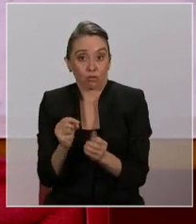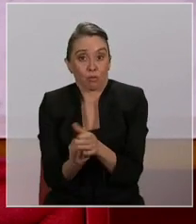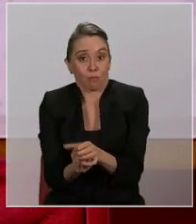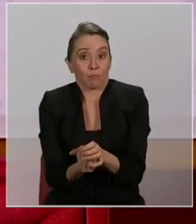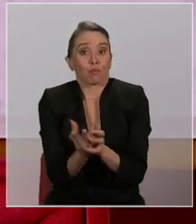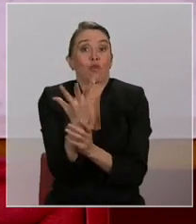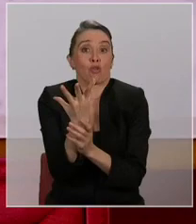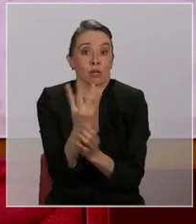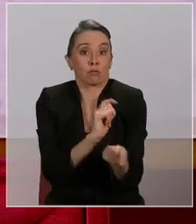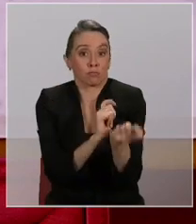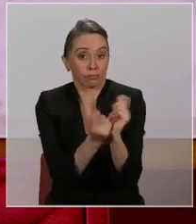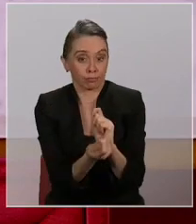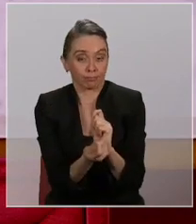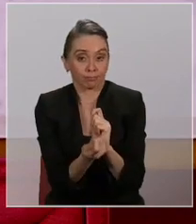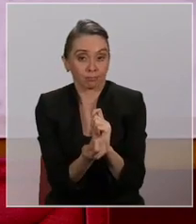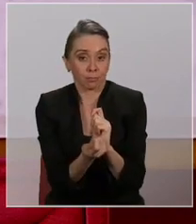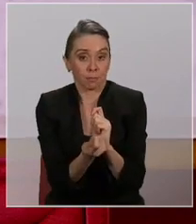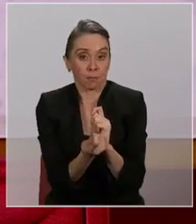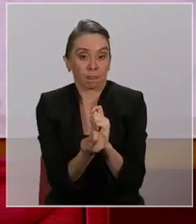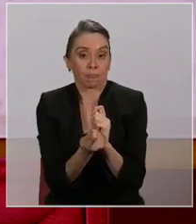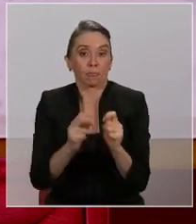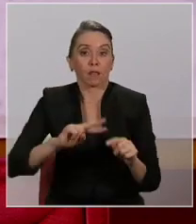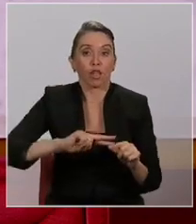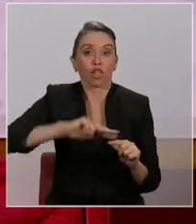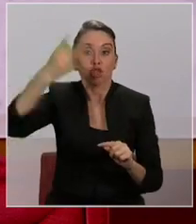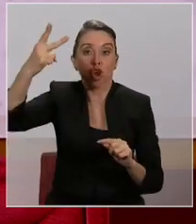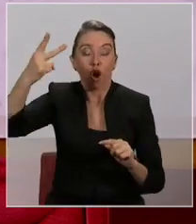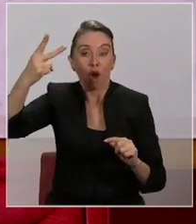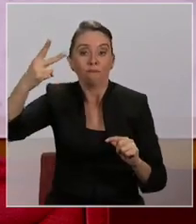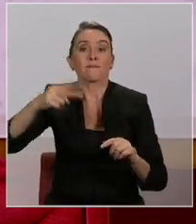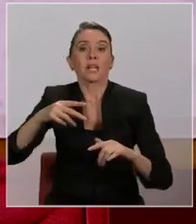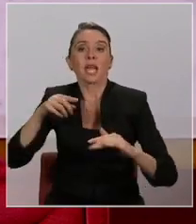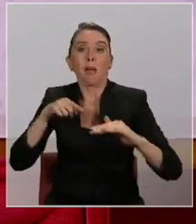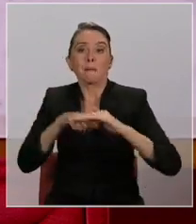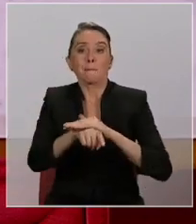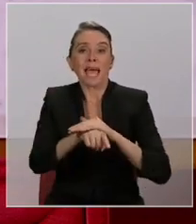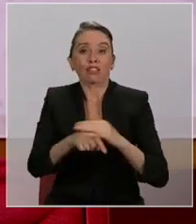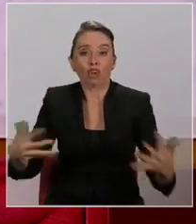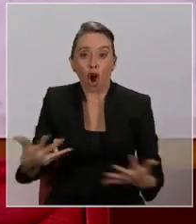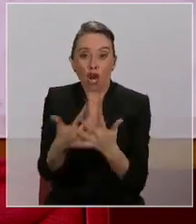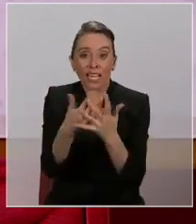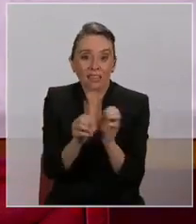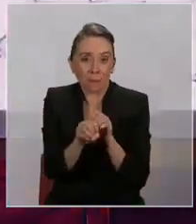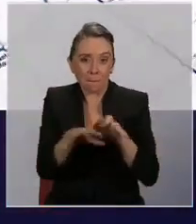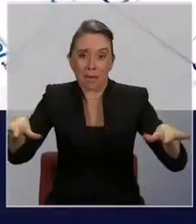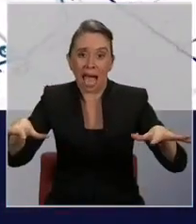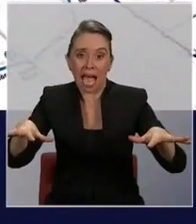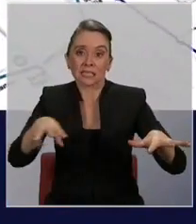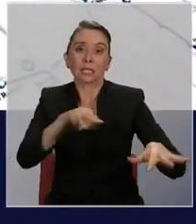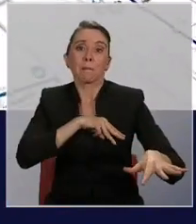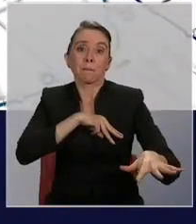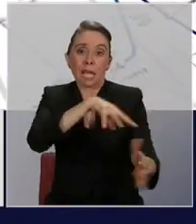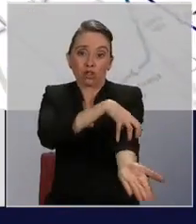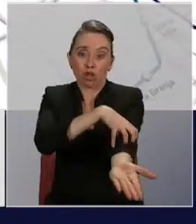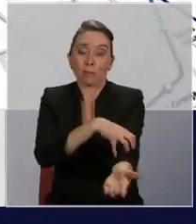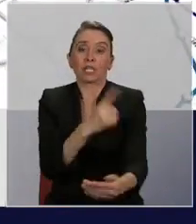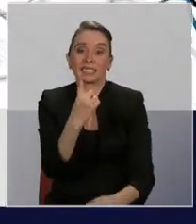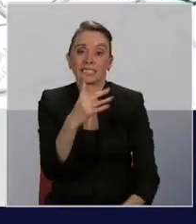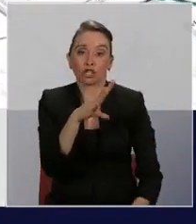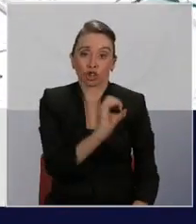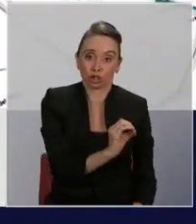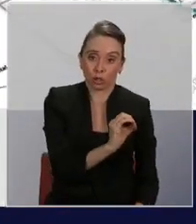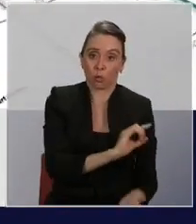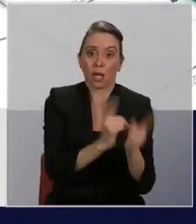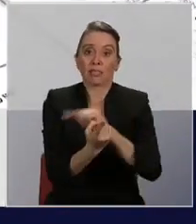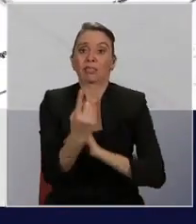incluye la duplicación de la red del metro en la región metropolitana, pasando de 150 a